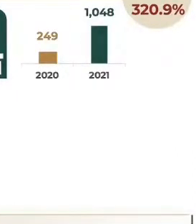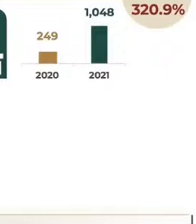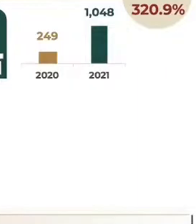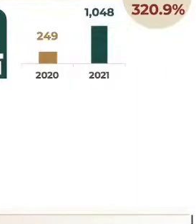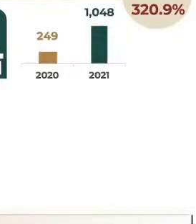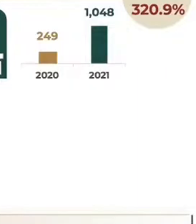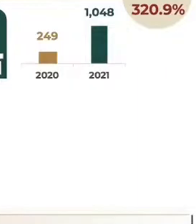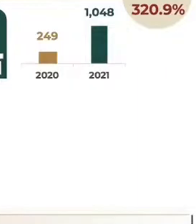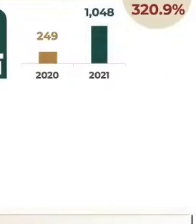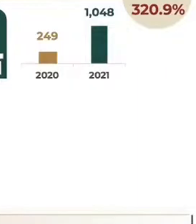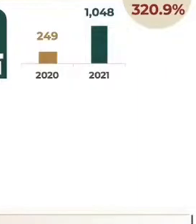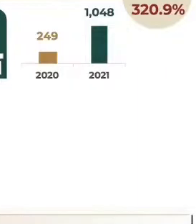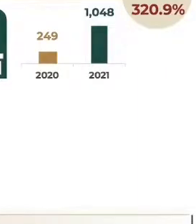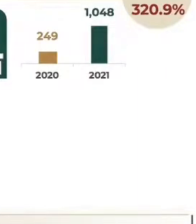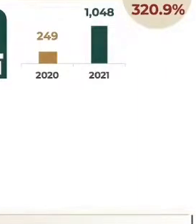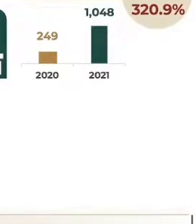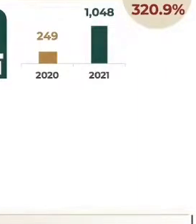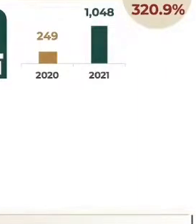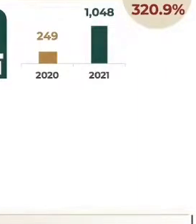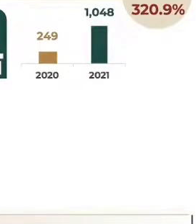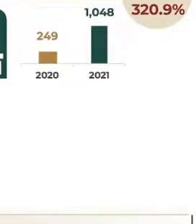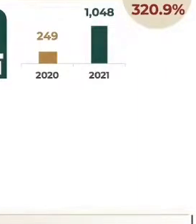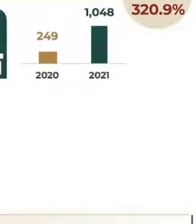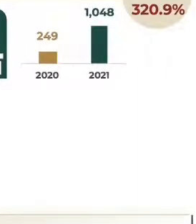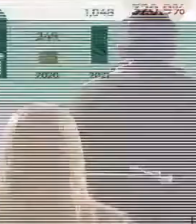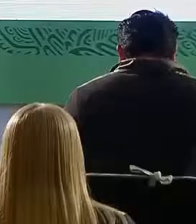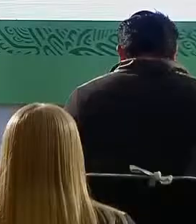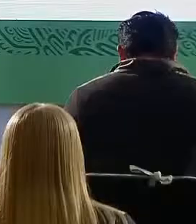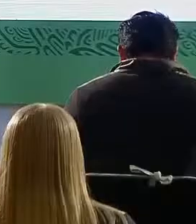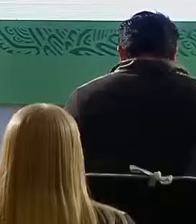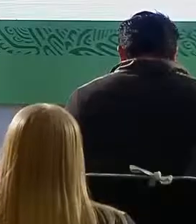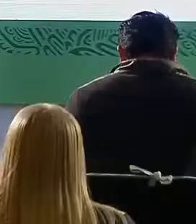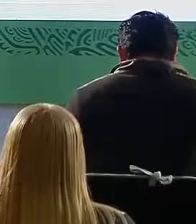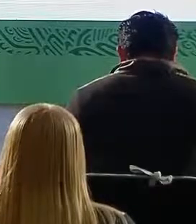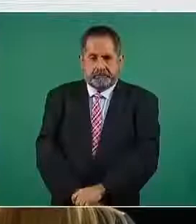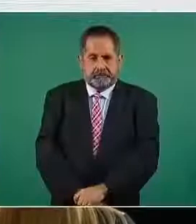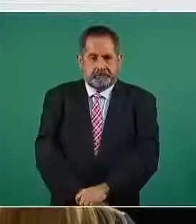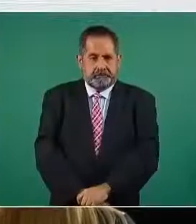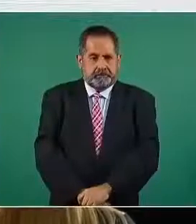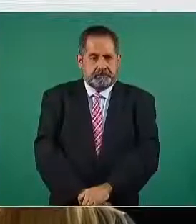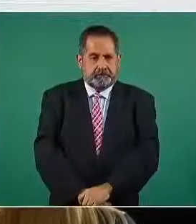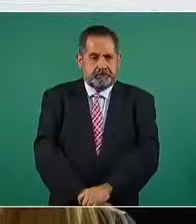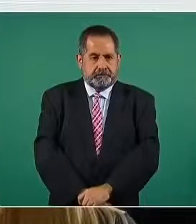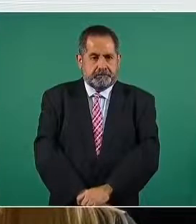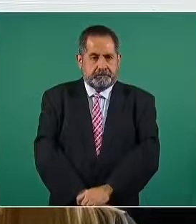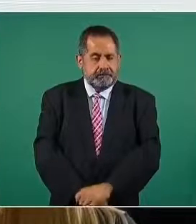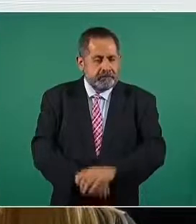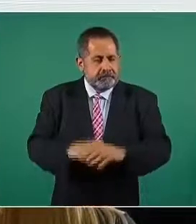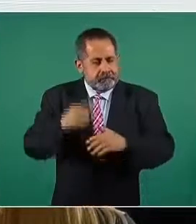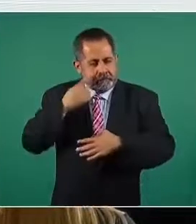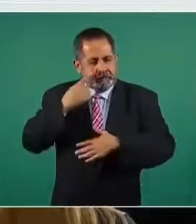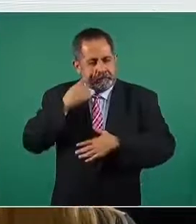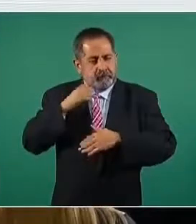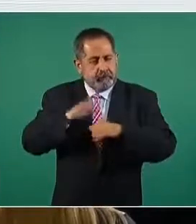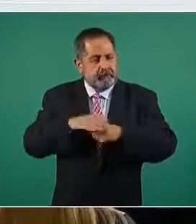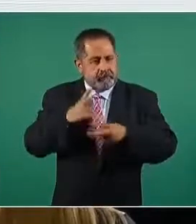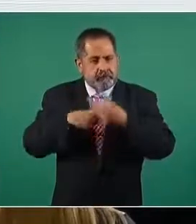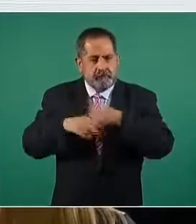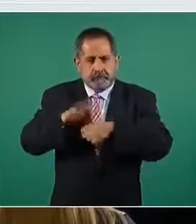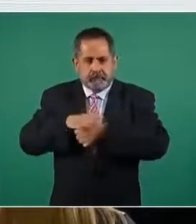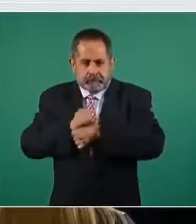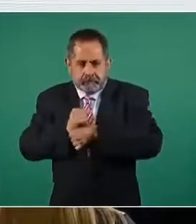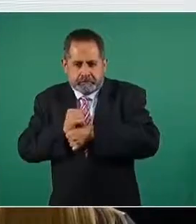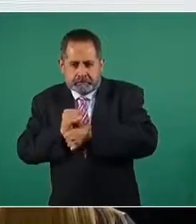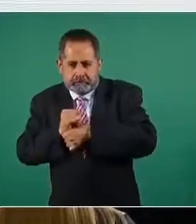delitos patrimoniales, delitos contra la salud, que es narcomenudeo, y en la medida en que se presentan más carpetas,